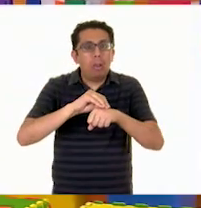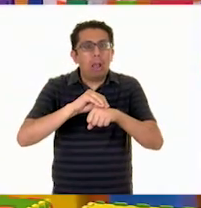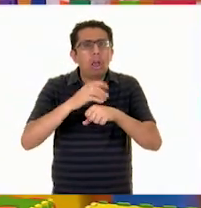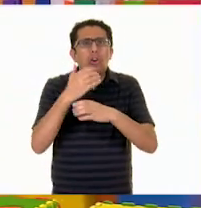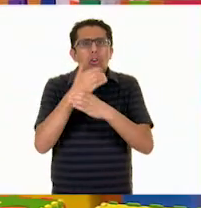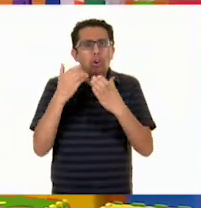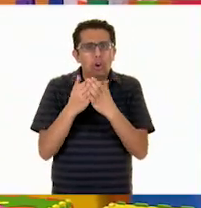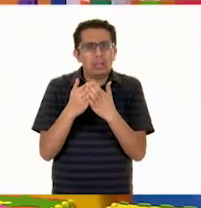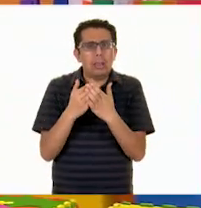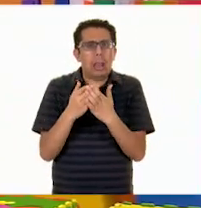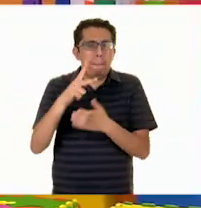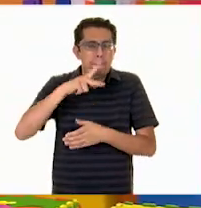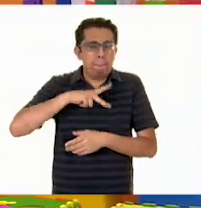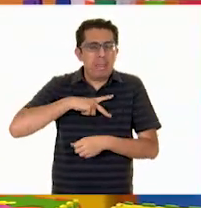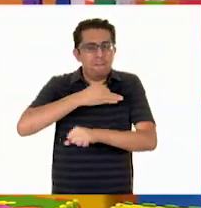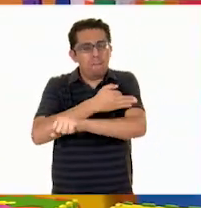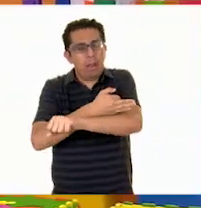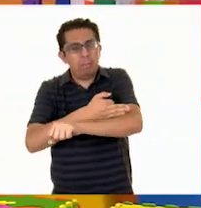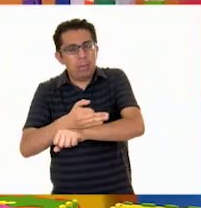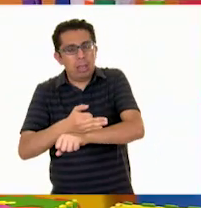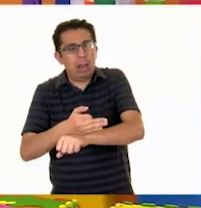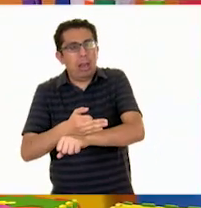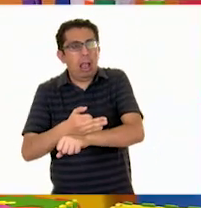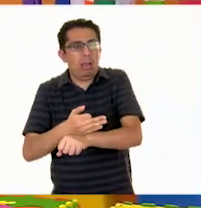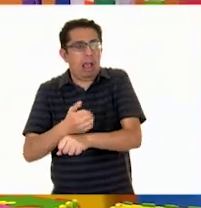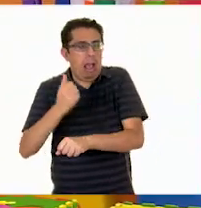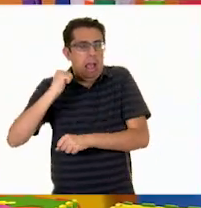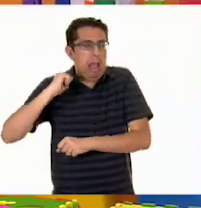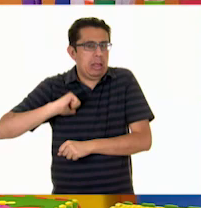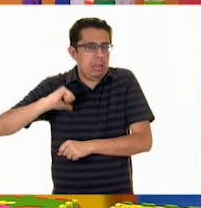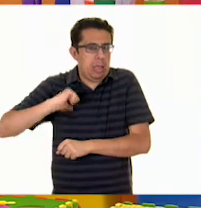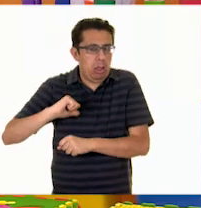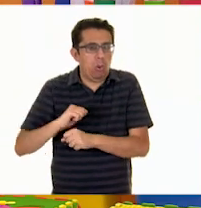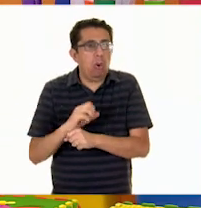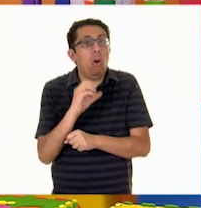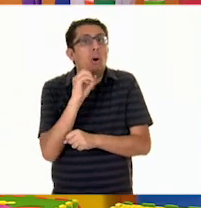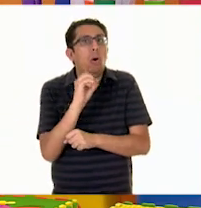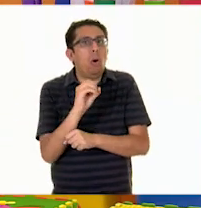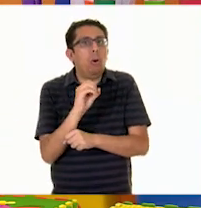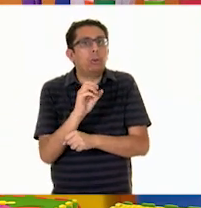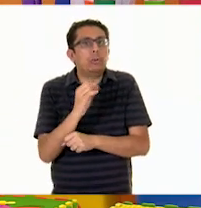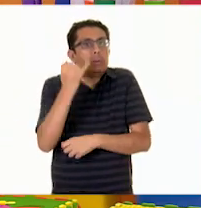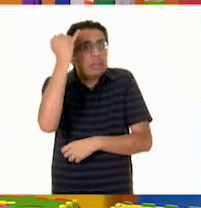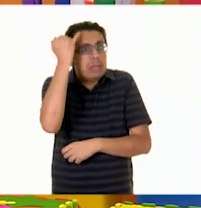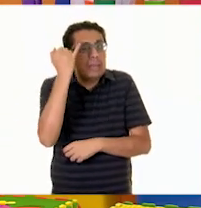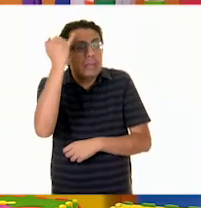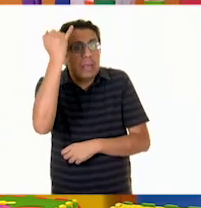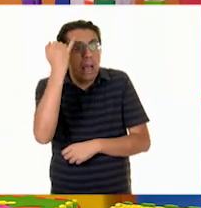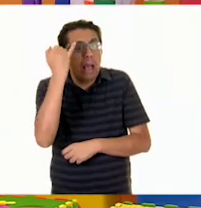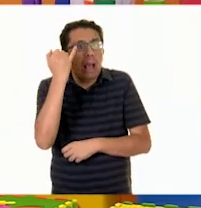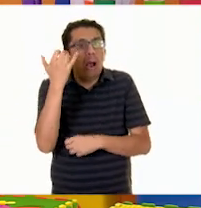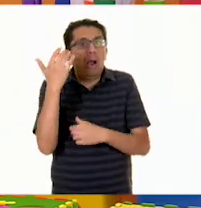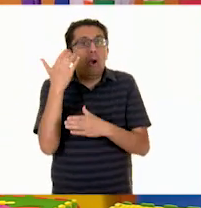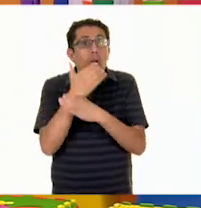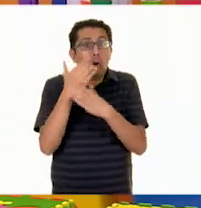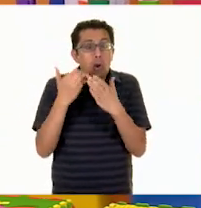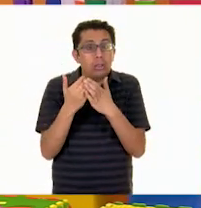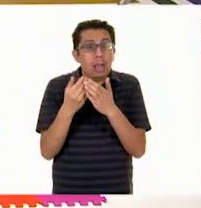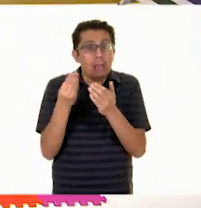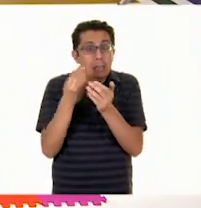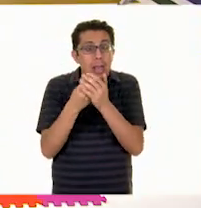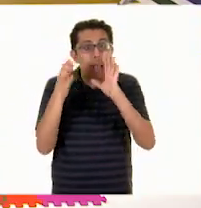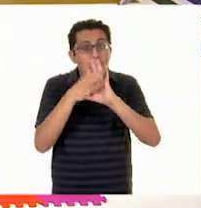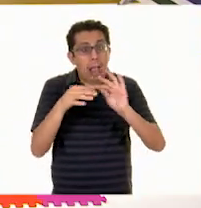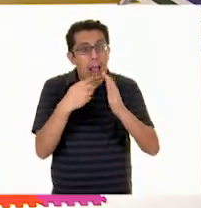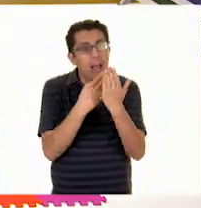nuestra familia que hayan pertenecido hace muchos años. ¿O qué te parece si hacen dibujos de lo que hemos visto en las clases?